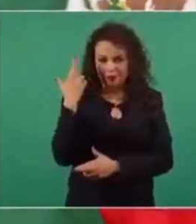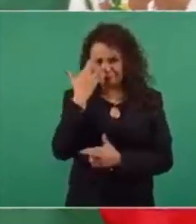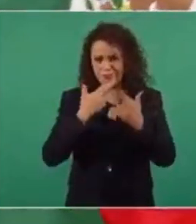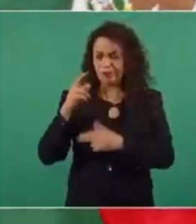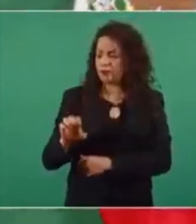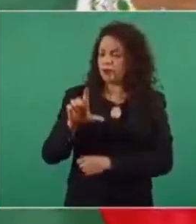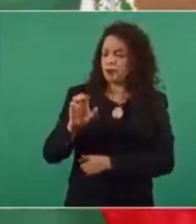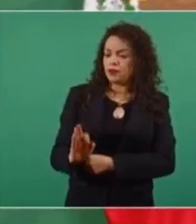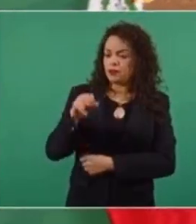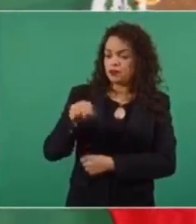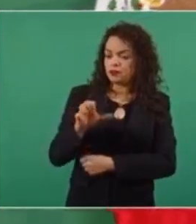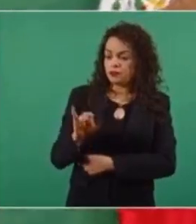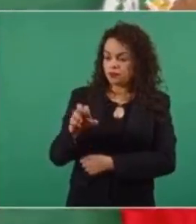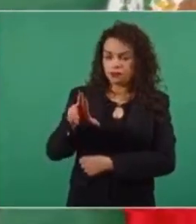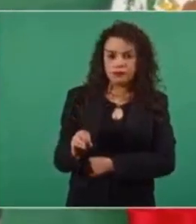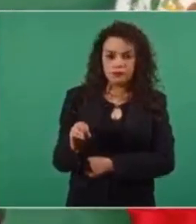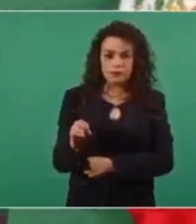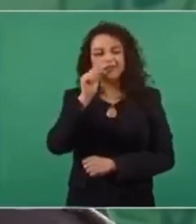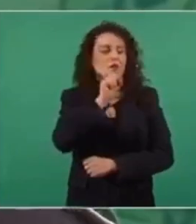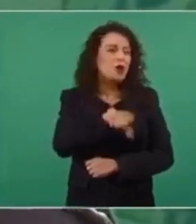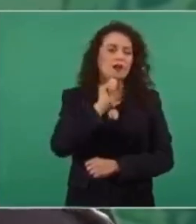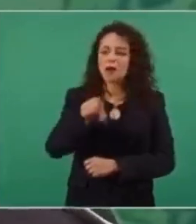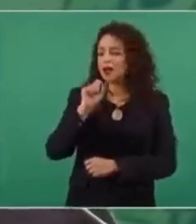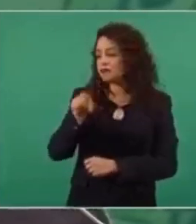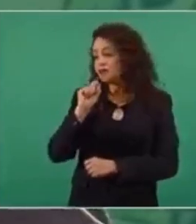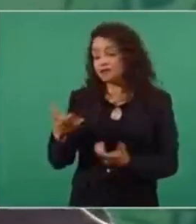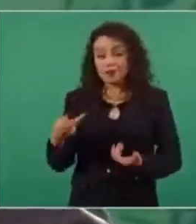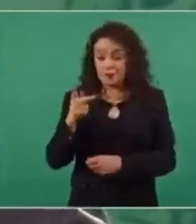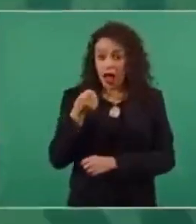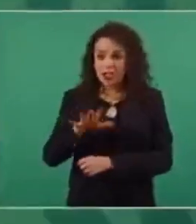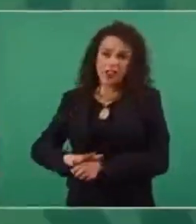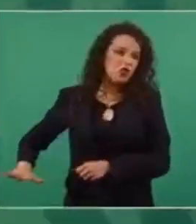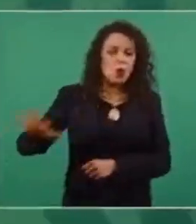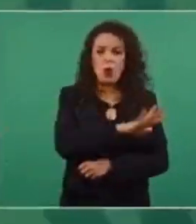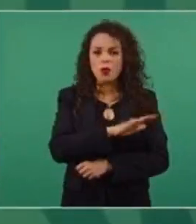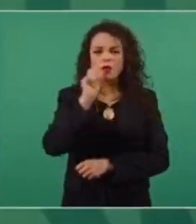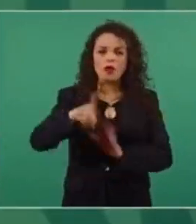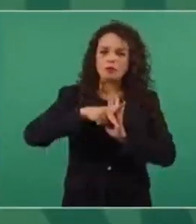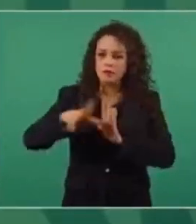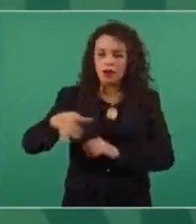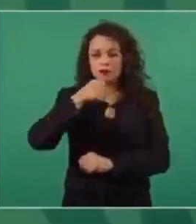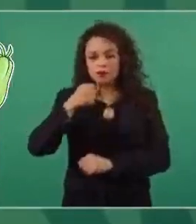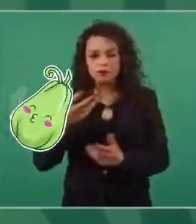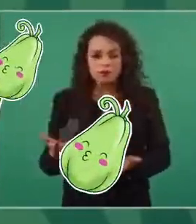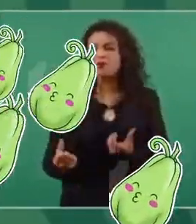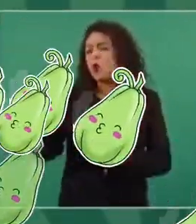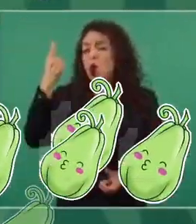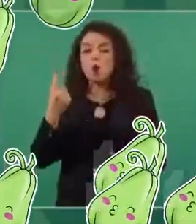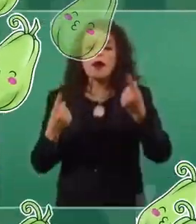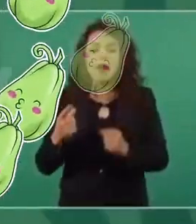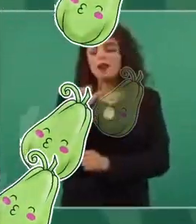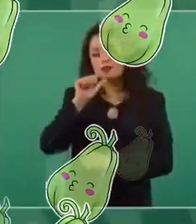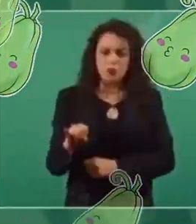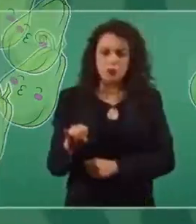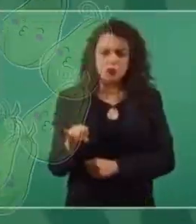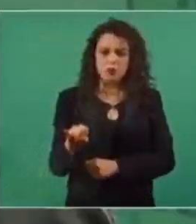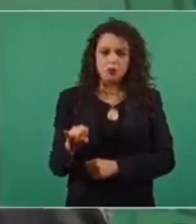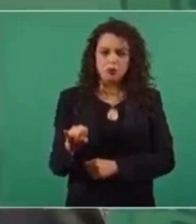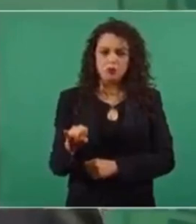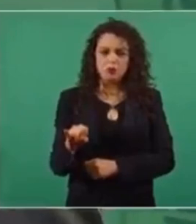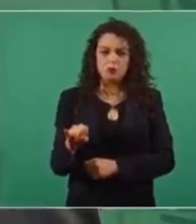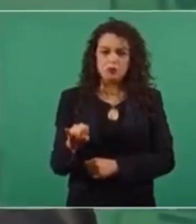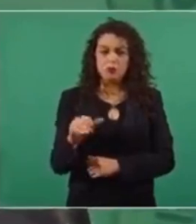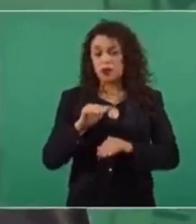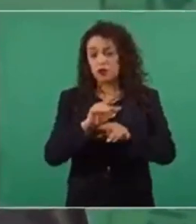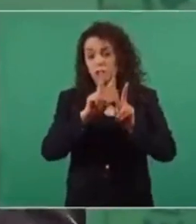sobre este tema. Fue el comportamiento general de todos los medios, con honrosas excepciones. En el caso del